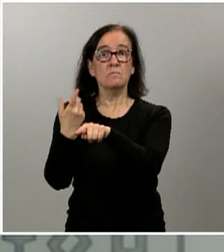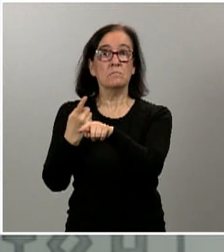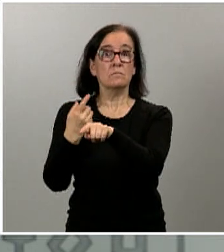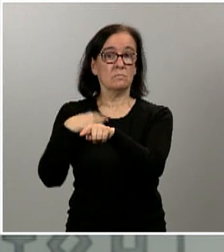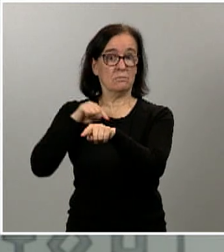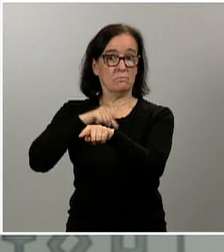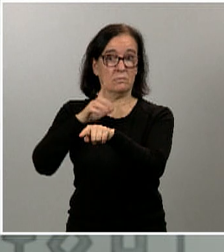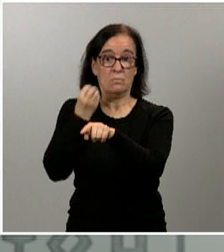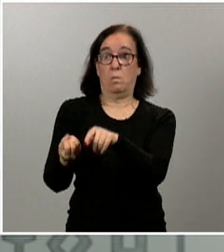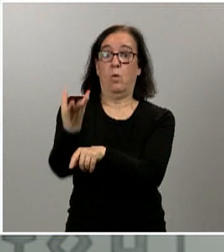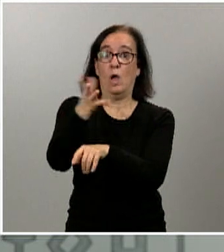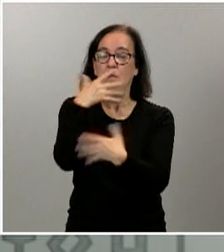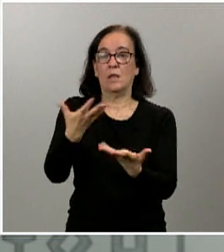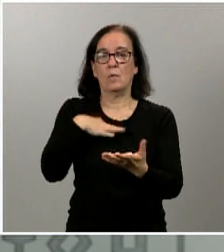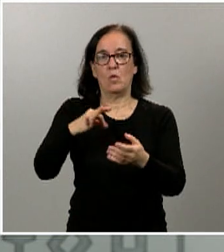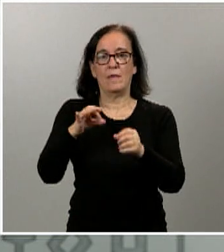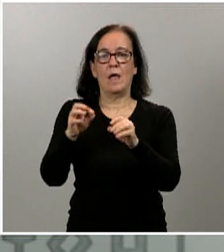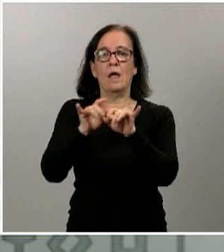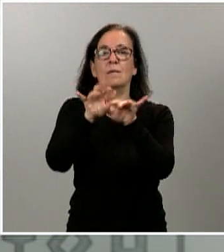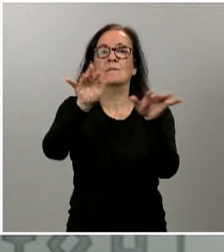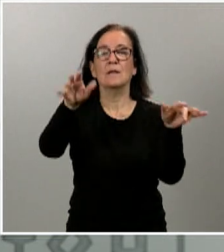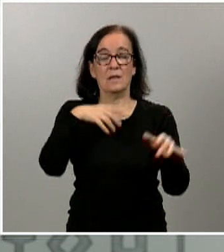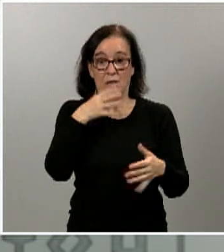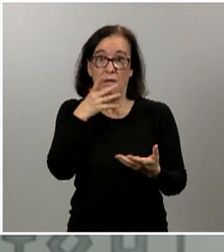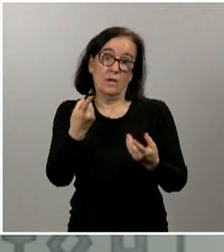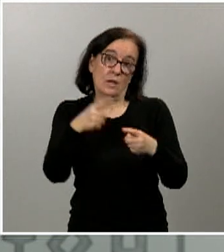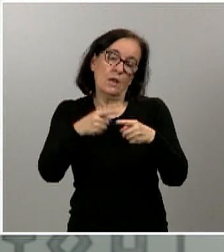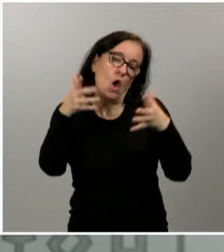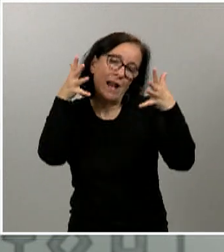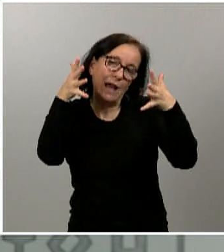puede evitar esa dispersión y en ese sentido es una recomendación